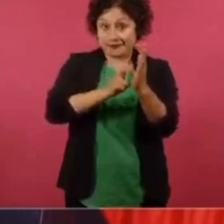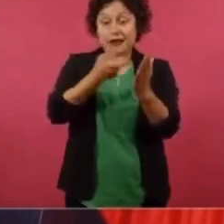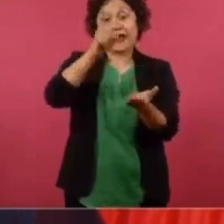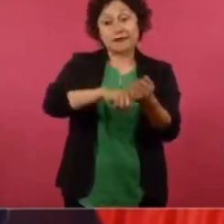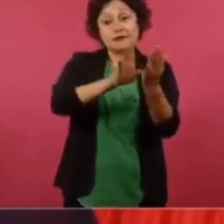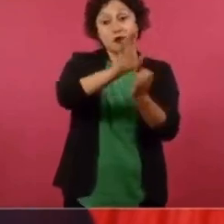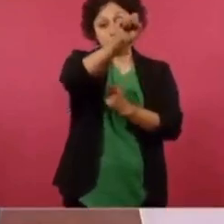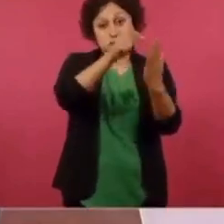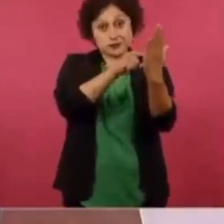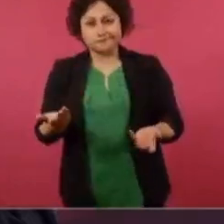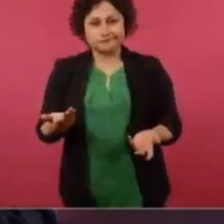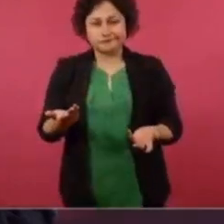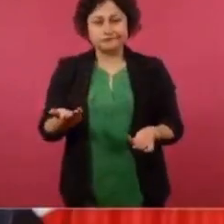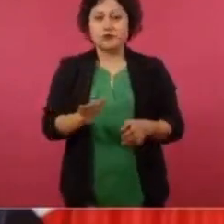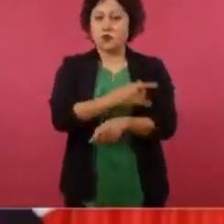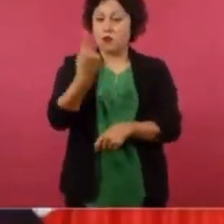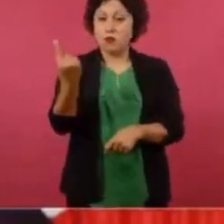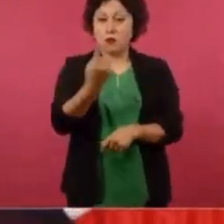se opusieron.